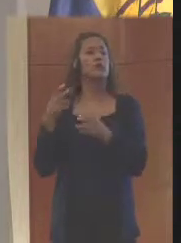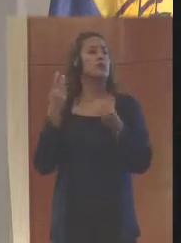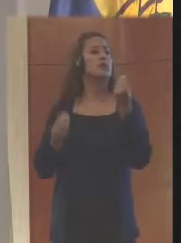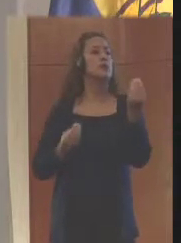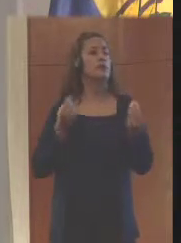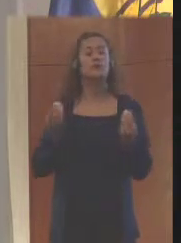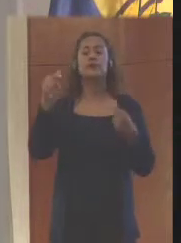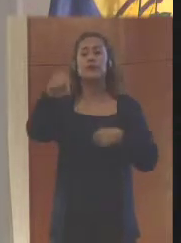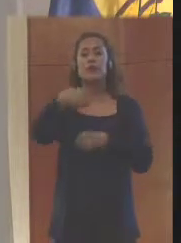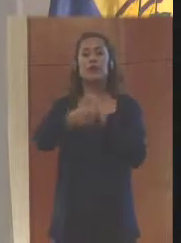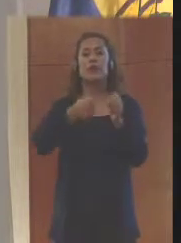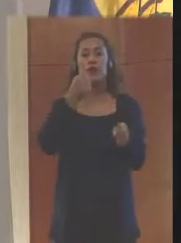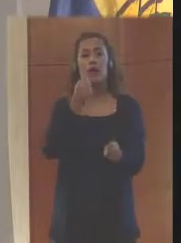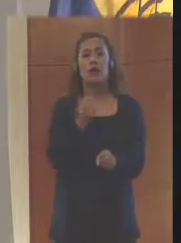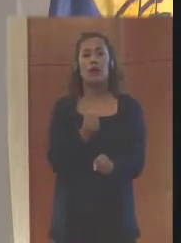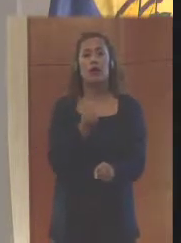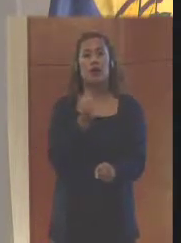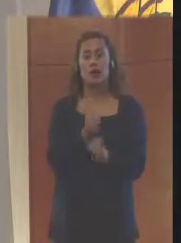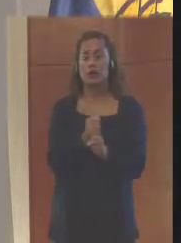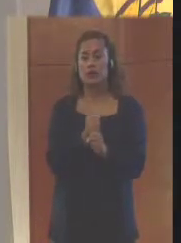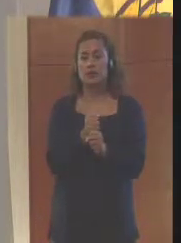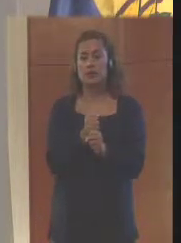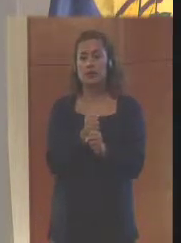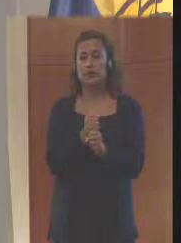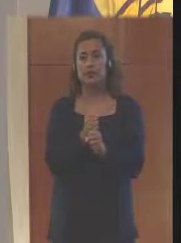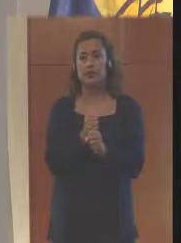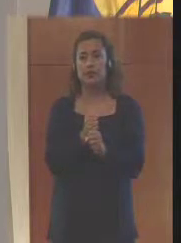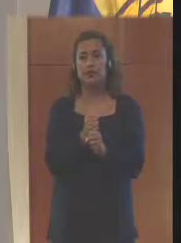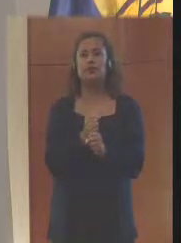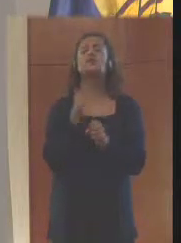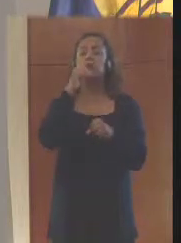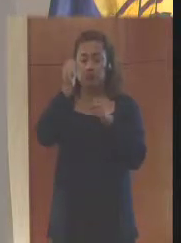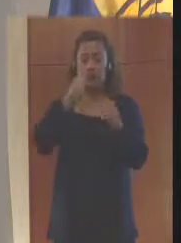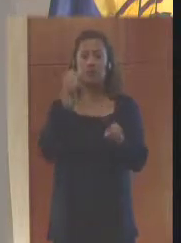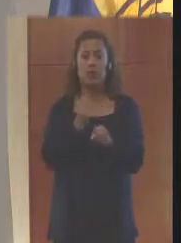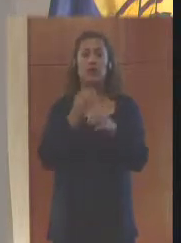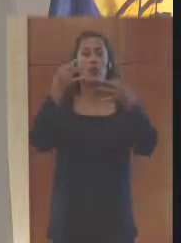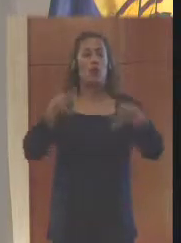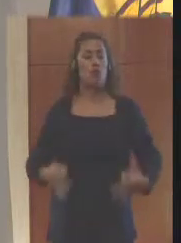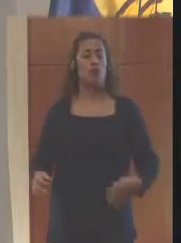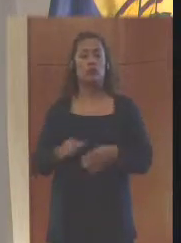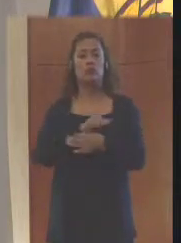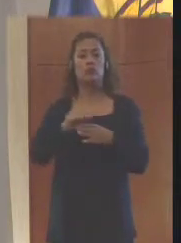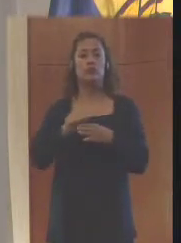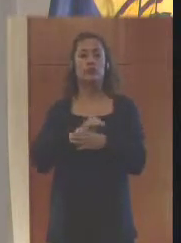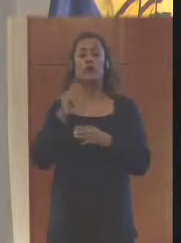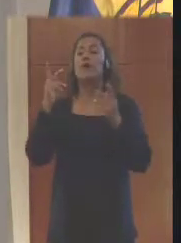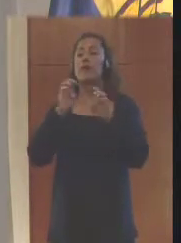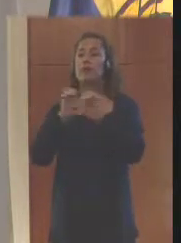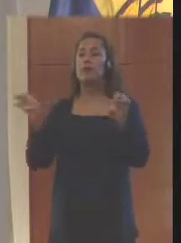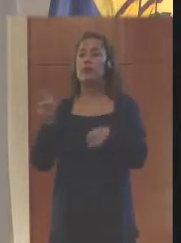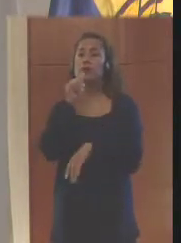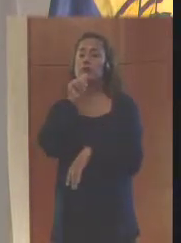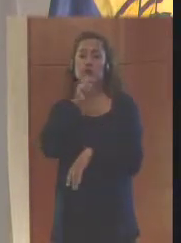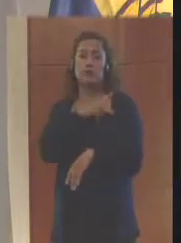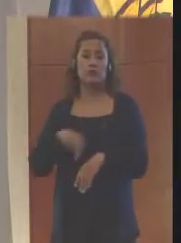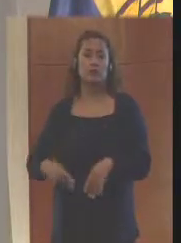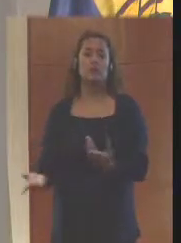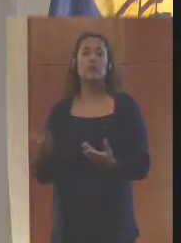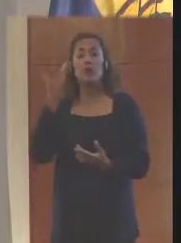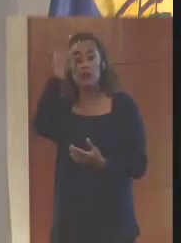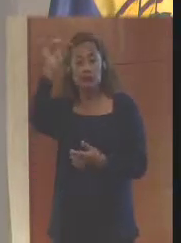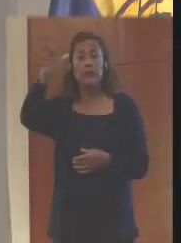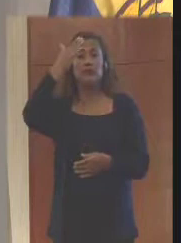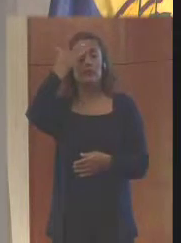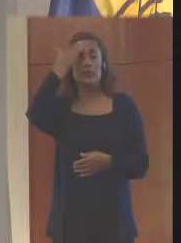este año, está la generación de compendios de buenas prácticas del sector privado, porque reconocemos